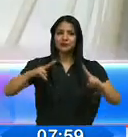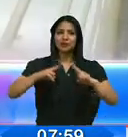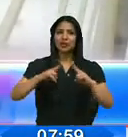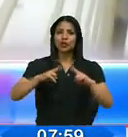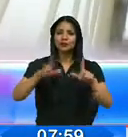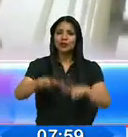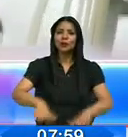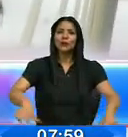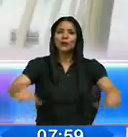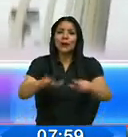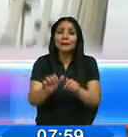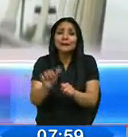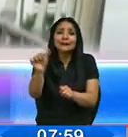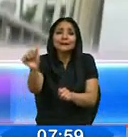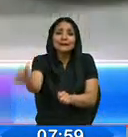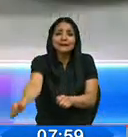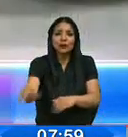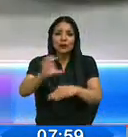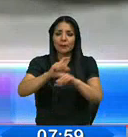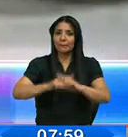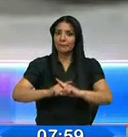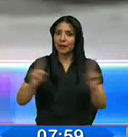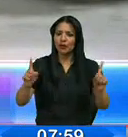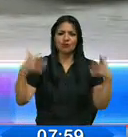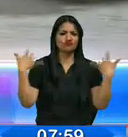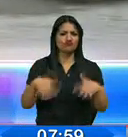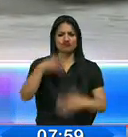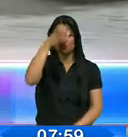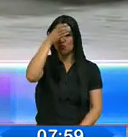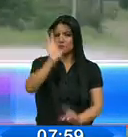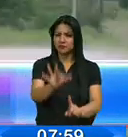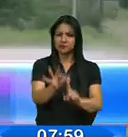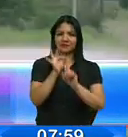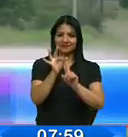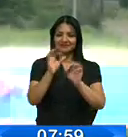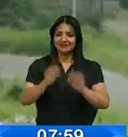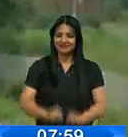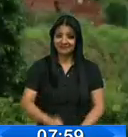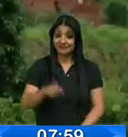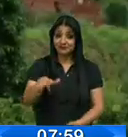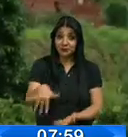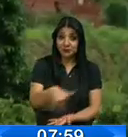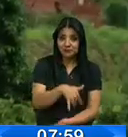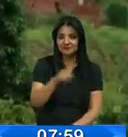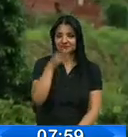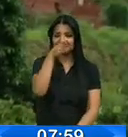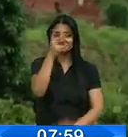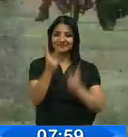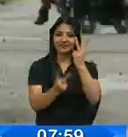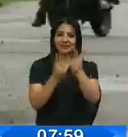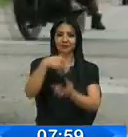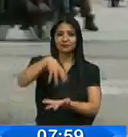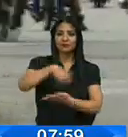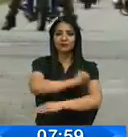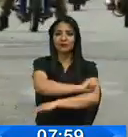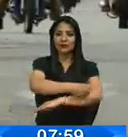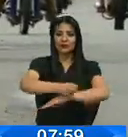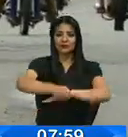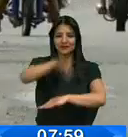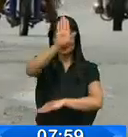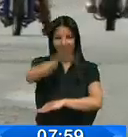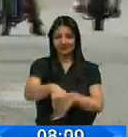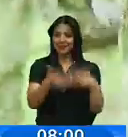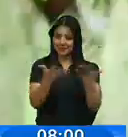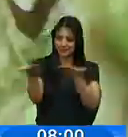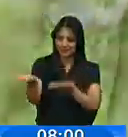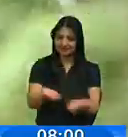escondidos del país, pero cargados de una interculturalidad sin igual. No dude en visitar la provincia de Sucumbíos que los espera con